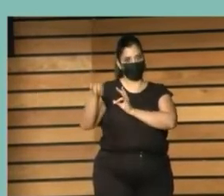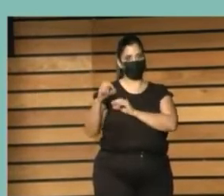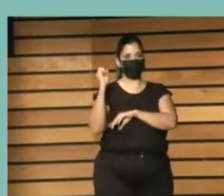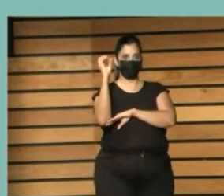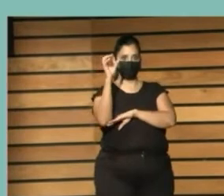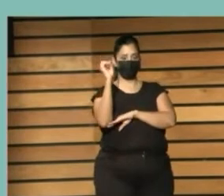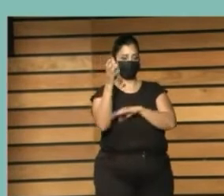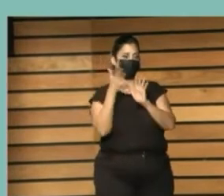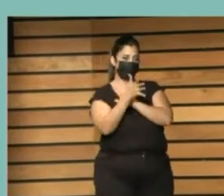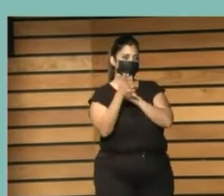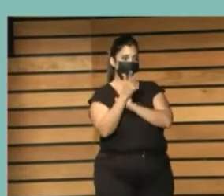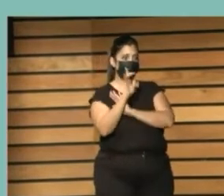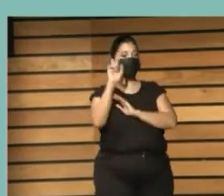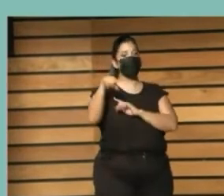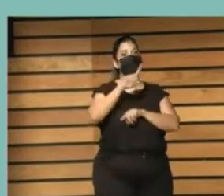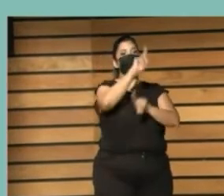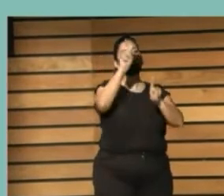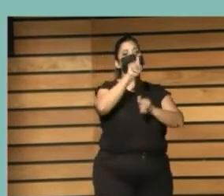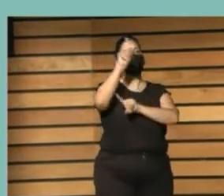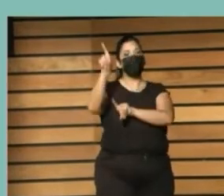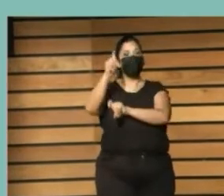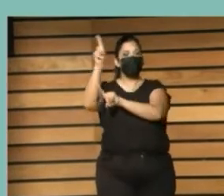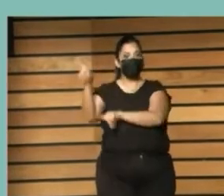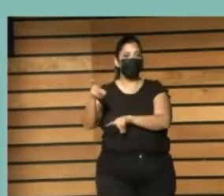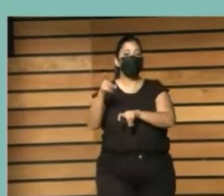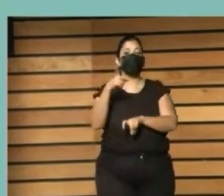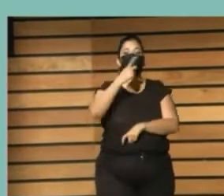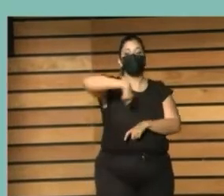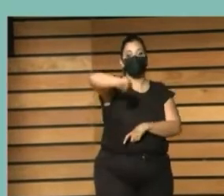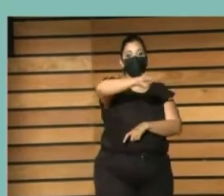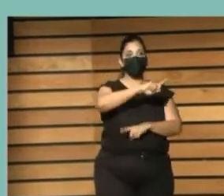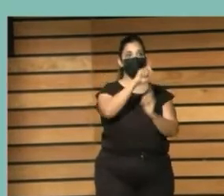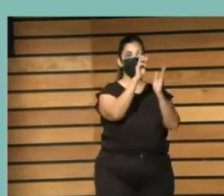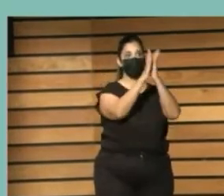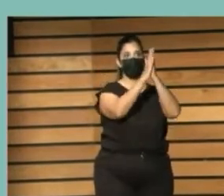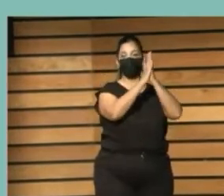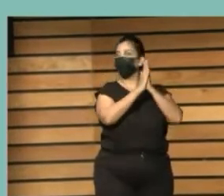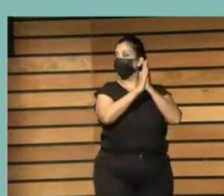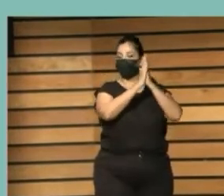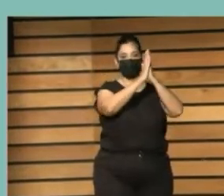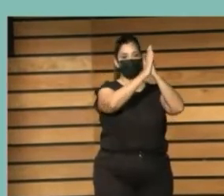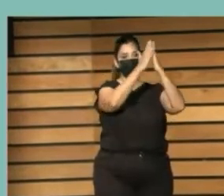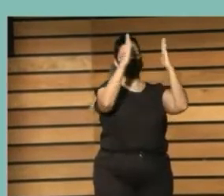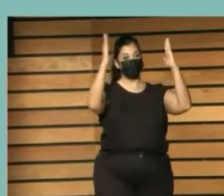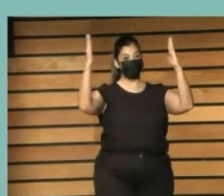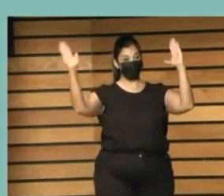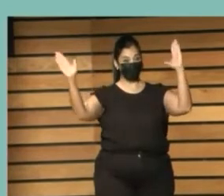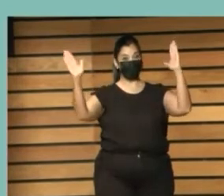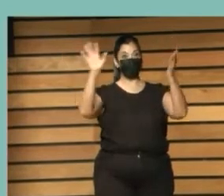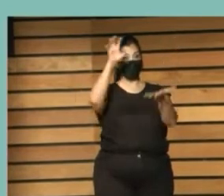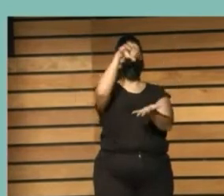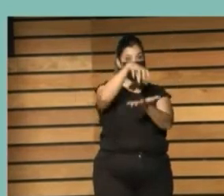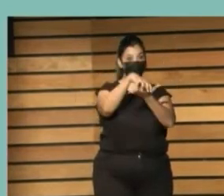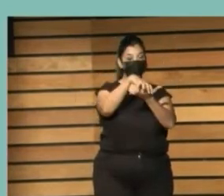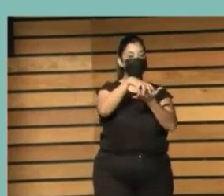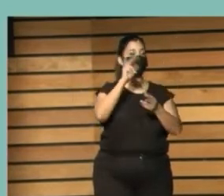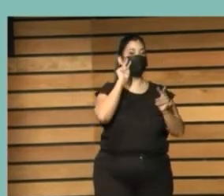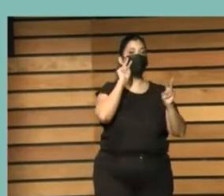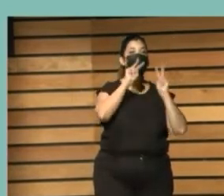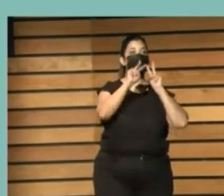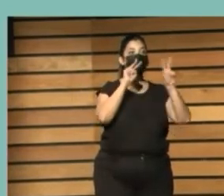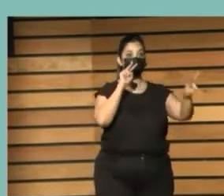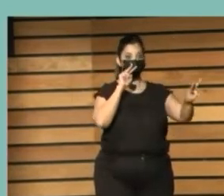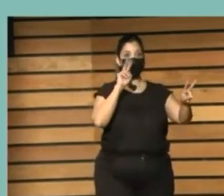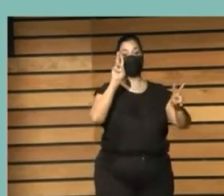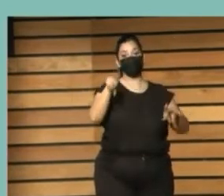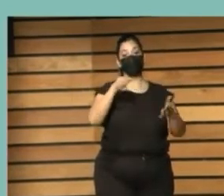las preguntas irán encaminadas a cómo podemos conseguir una mayor incidencia o una mayor visibilidad de lo